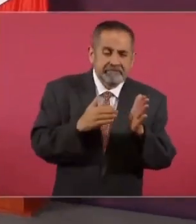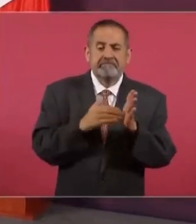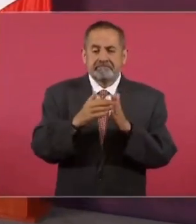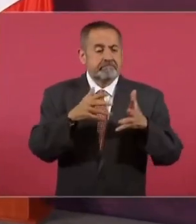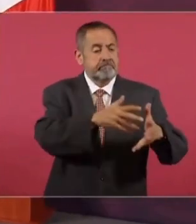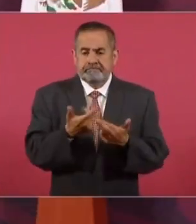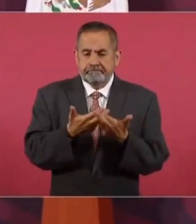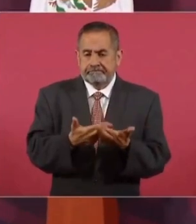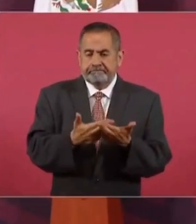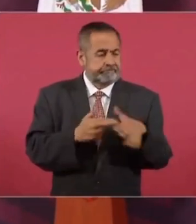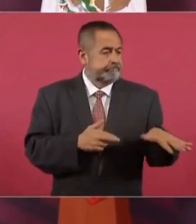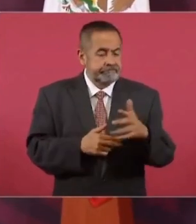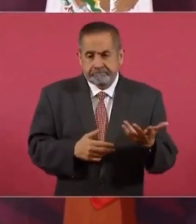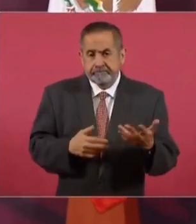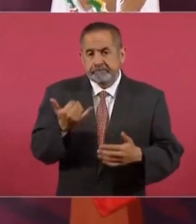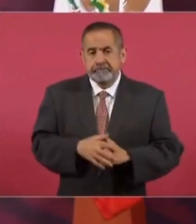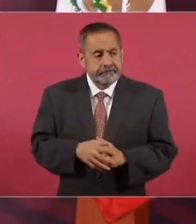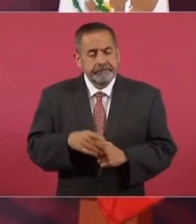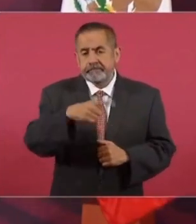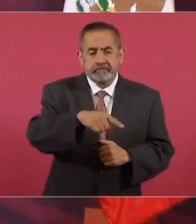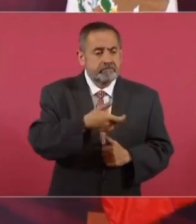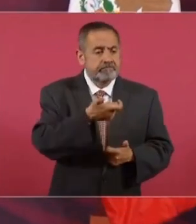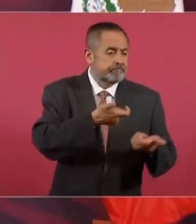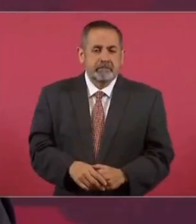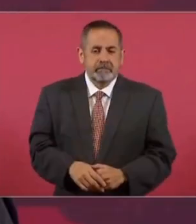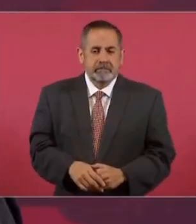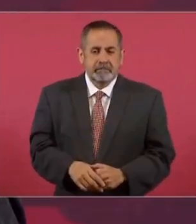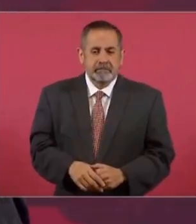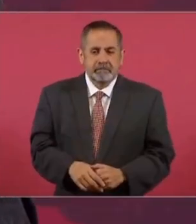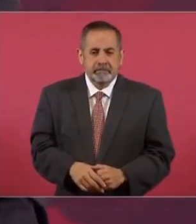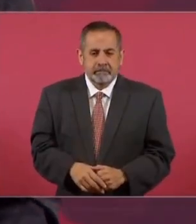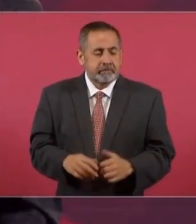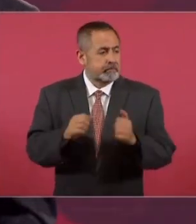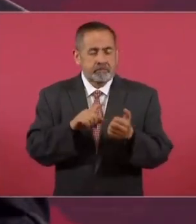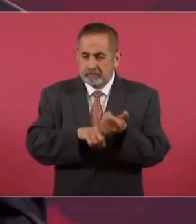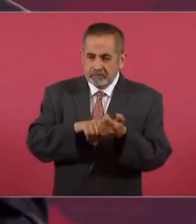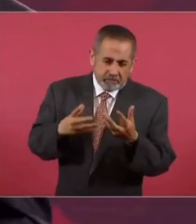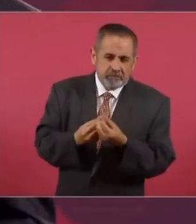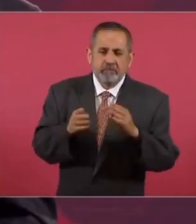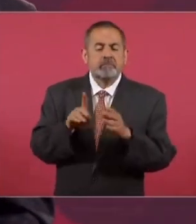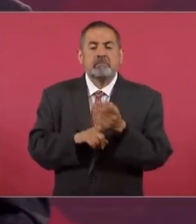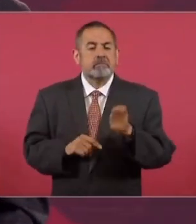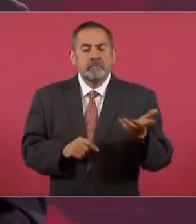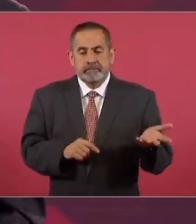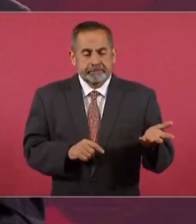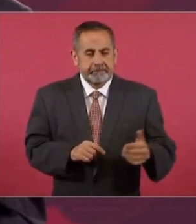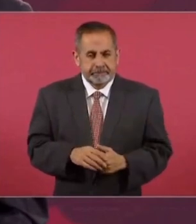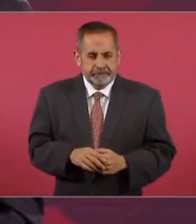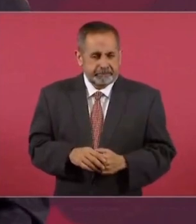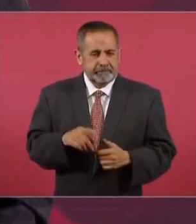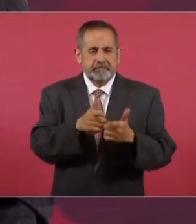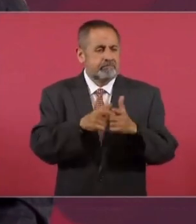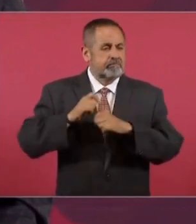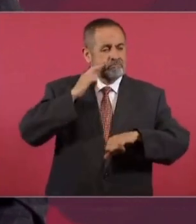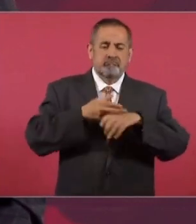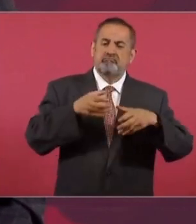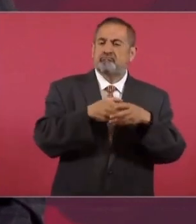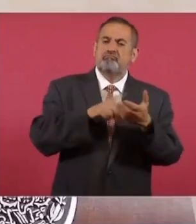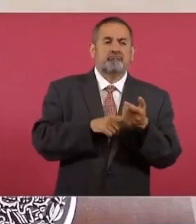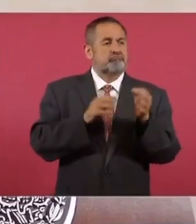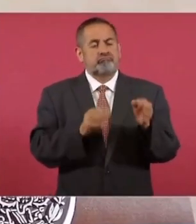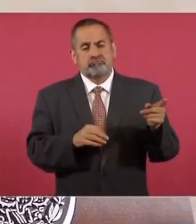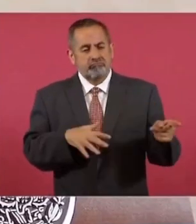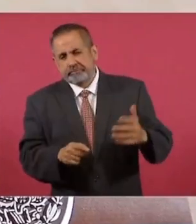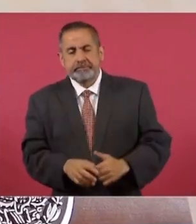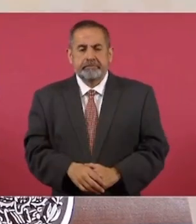mil de fideicomiso. Y financiar todos sus excesos con el respaldo. De los oligarcas y de los